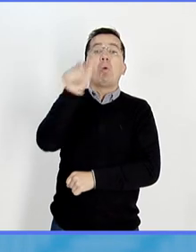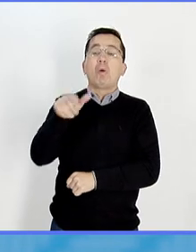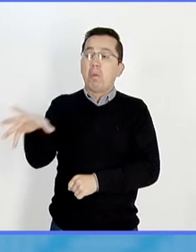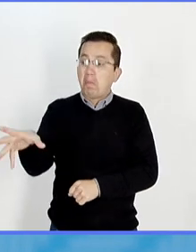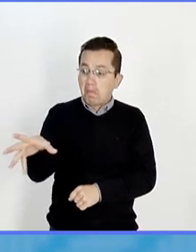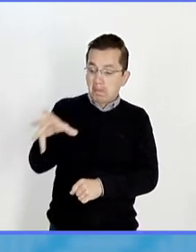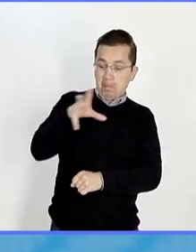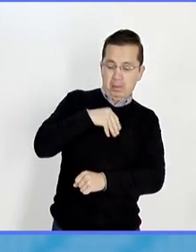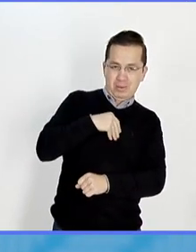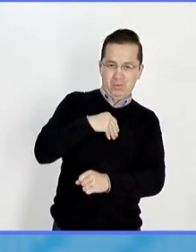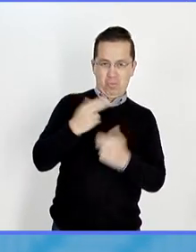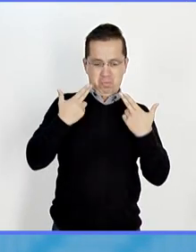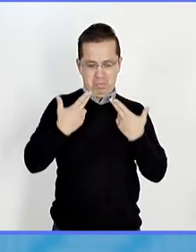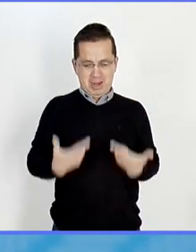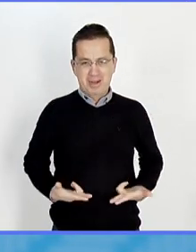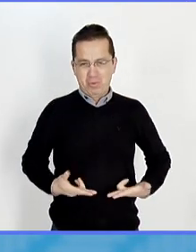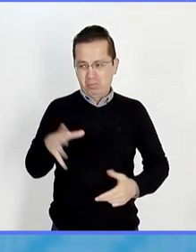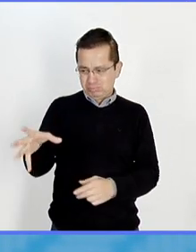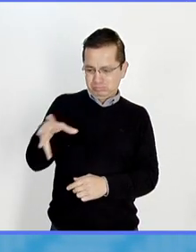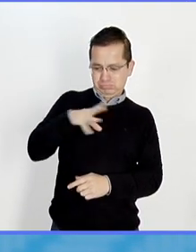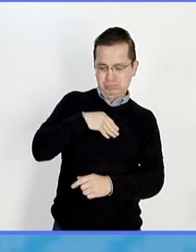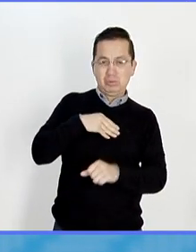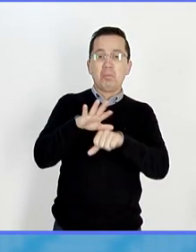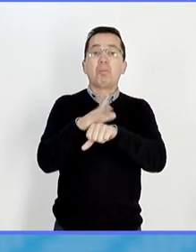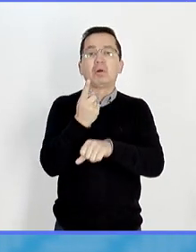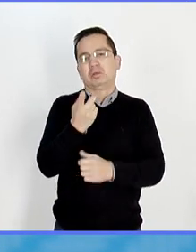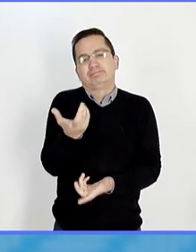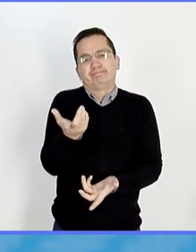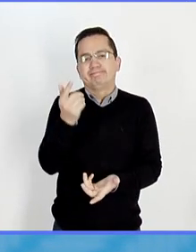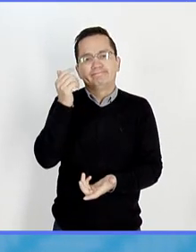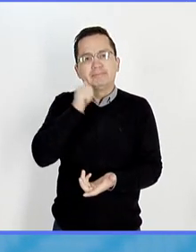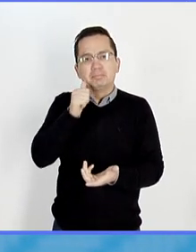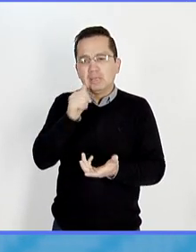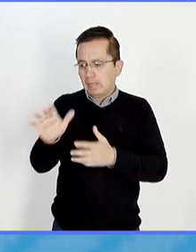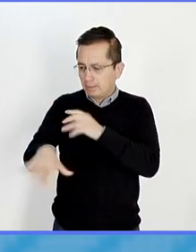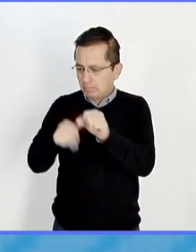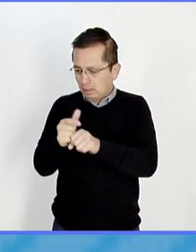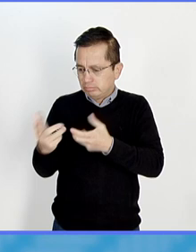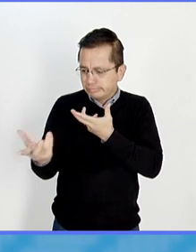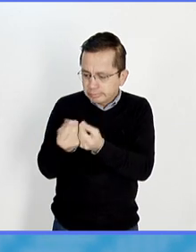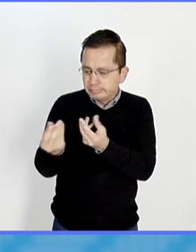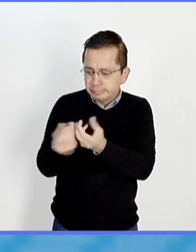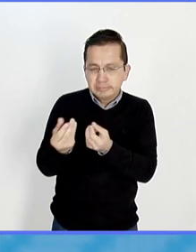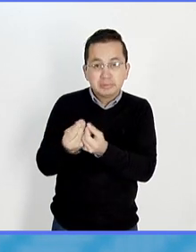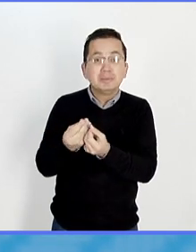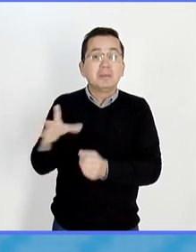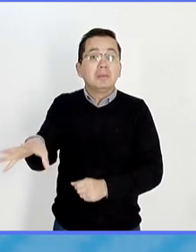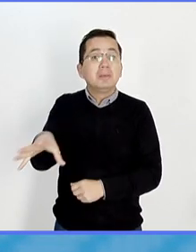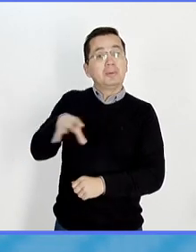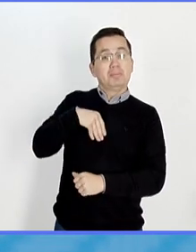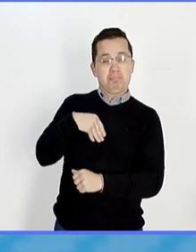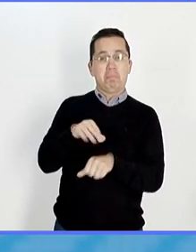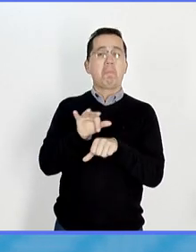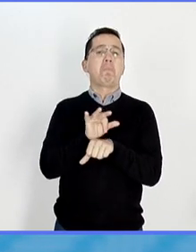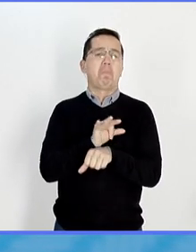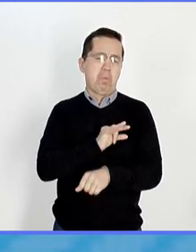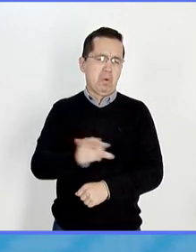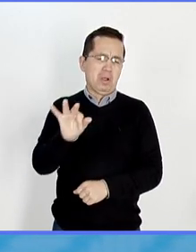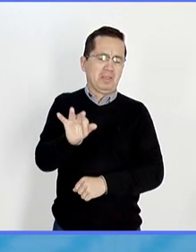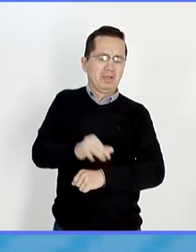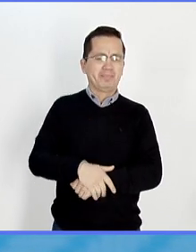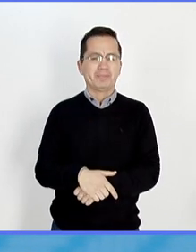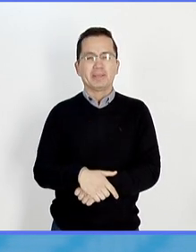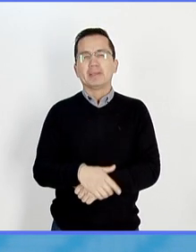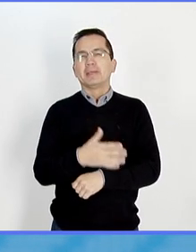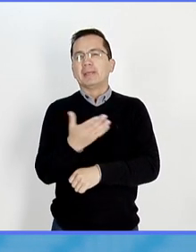zoonótico, por cercanía de las personas con los animales. Entonces, lo que sí estamos viendo es